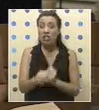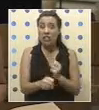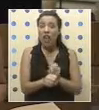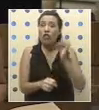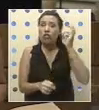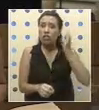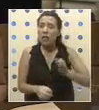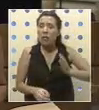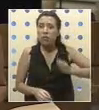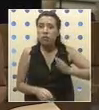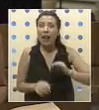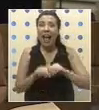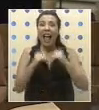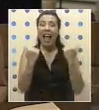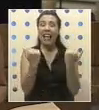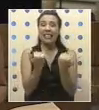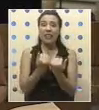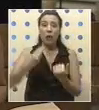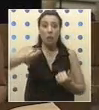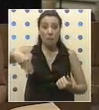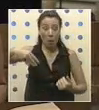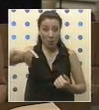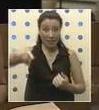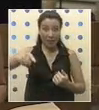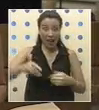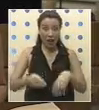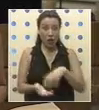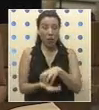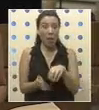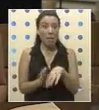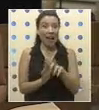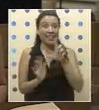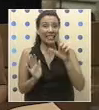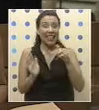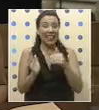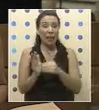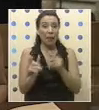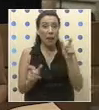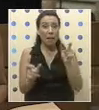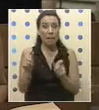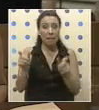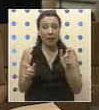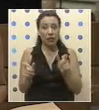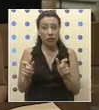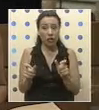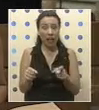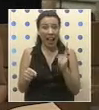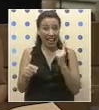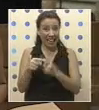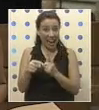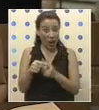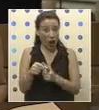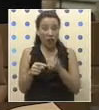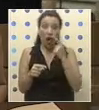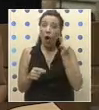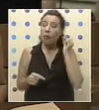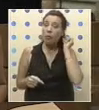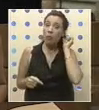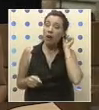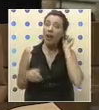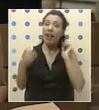ininterrumpida en el Estadio Municipal de la Comuna. Más de 7.000 personas, recoletanas y recoletanos,